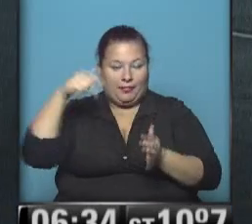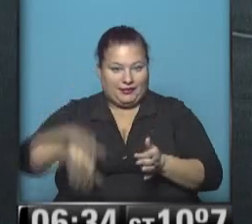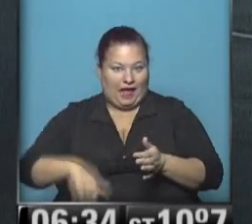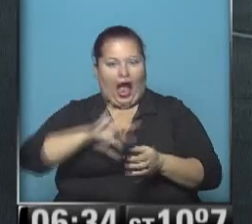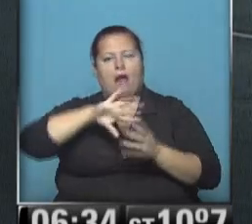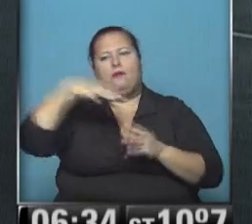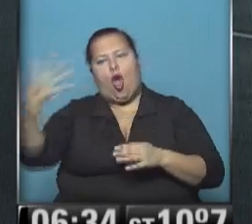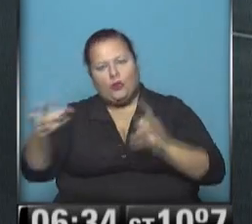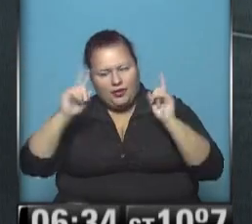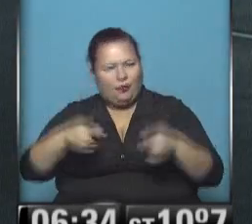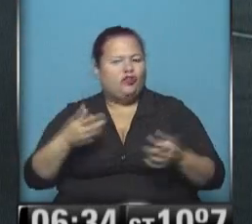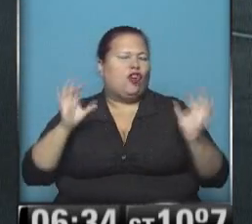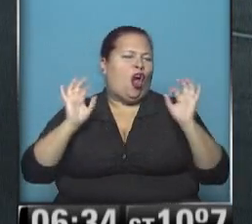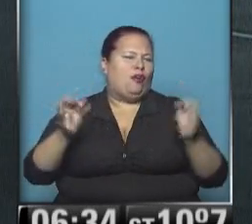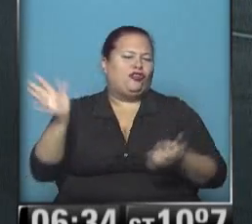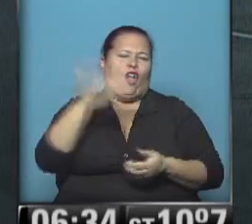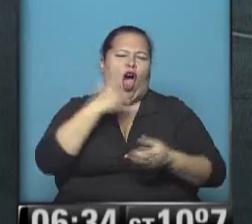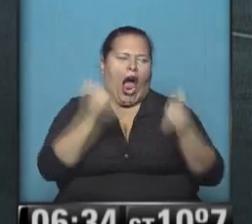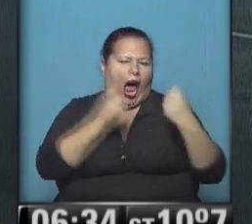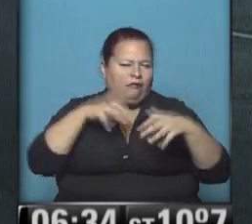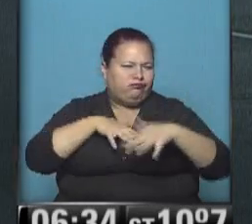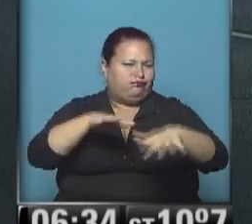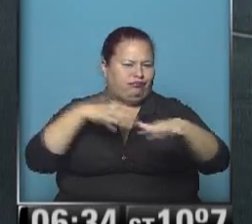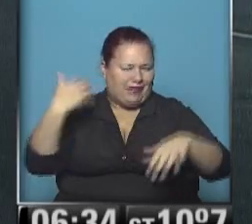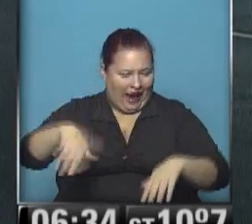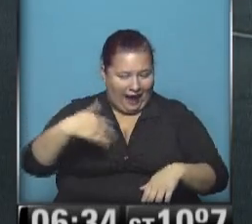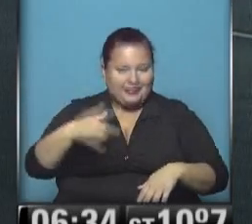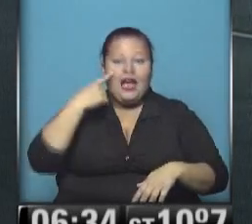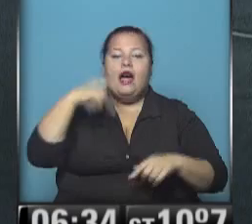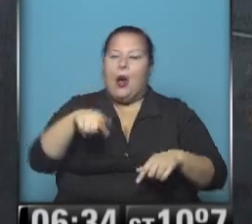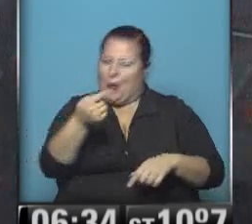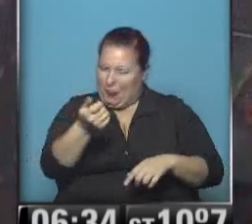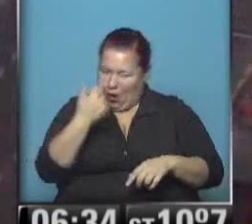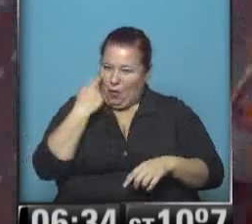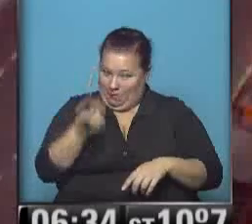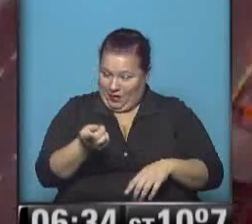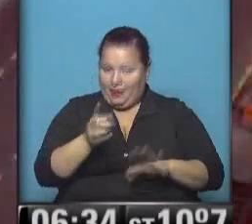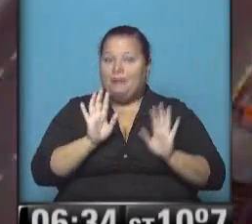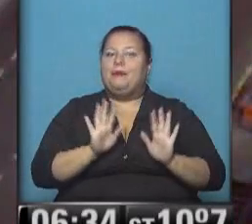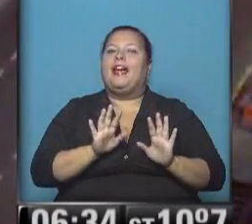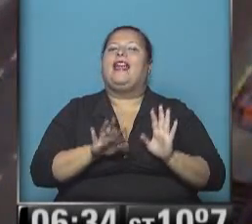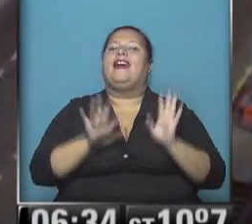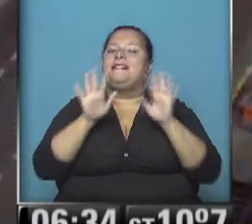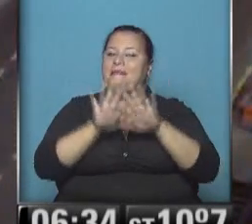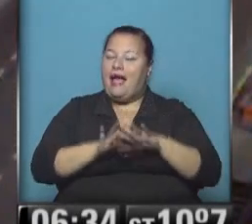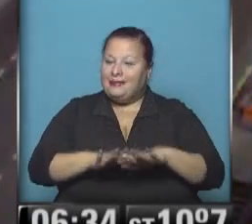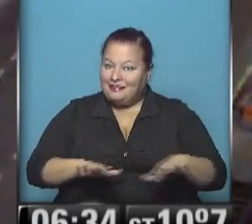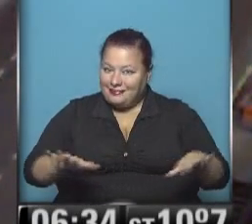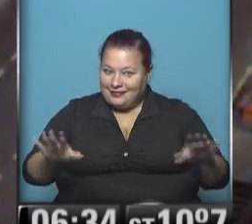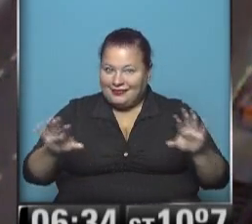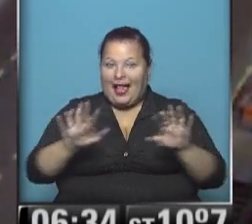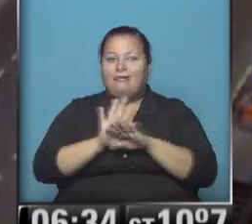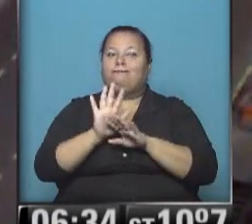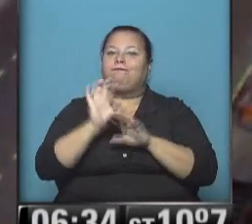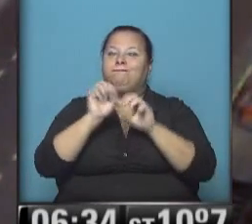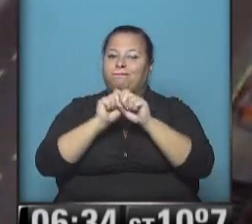y sus alrededores están todos los autos en la calle, ahora vemos poco Gaby, mirá pero cuando se prende la